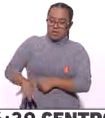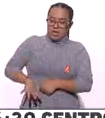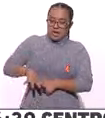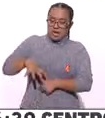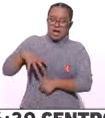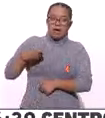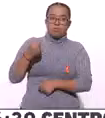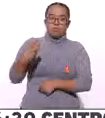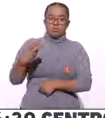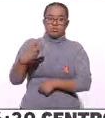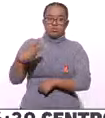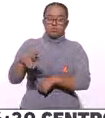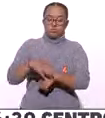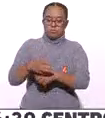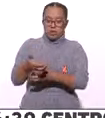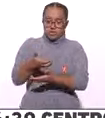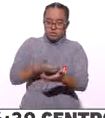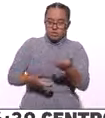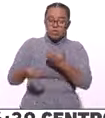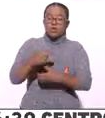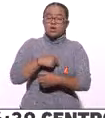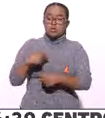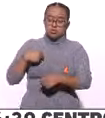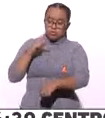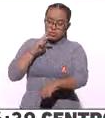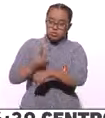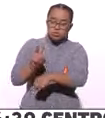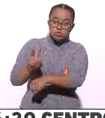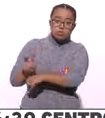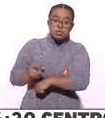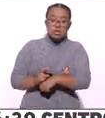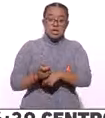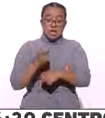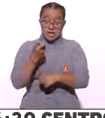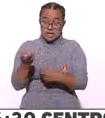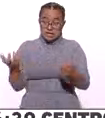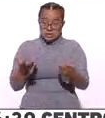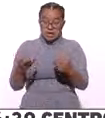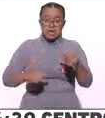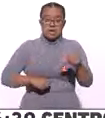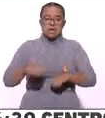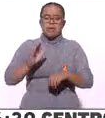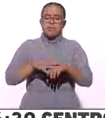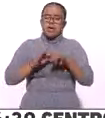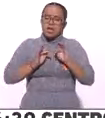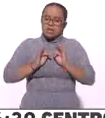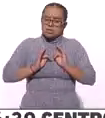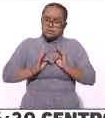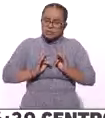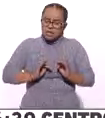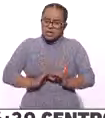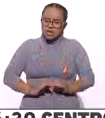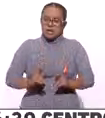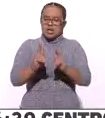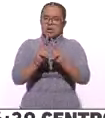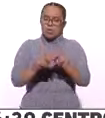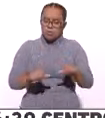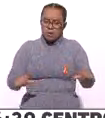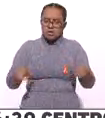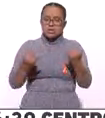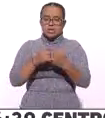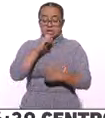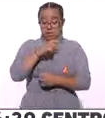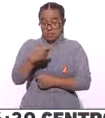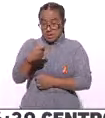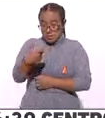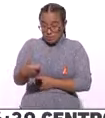comercio y nosotros también somos vigilantes de que la actividad se desarrolle de una manera armoniosa, sana y que además, reitero, los